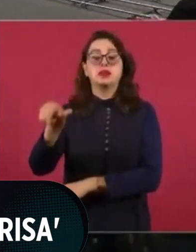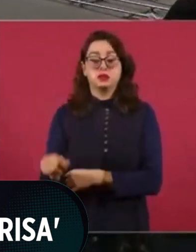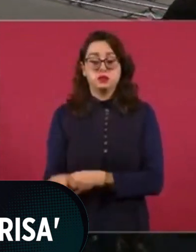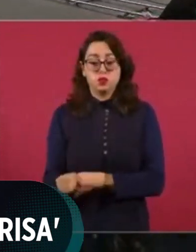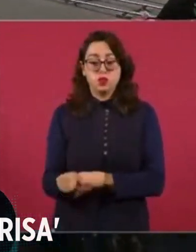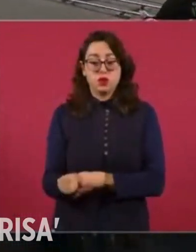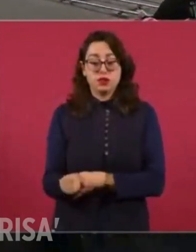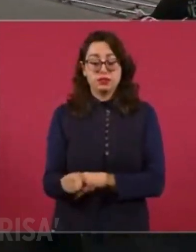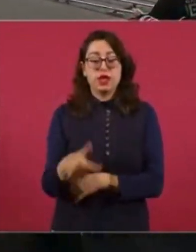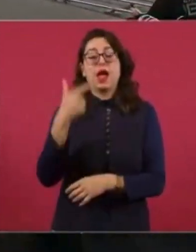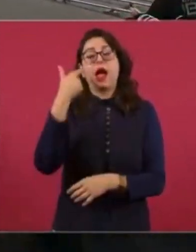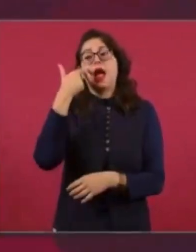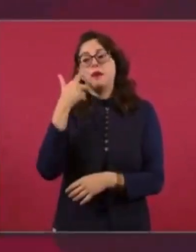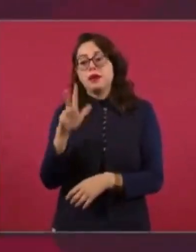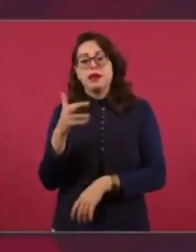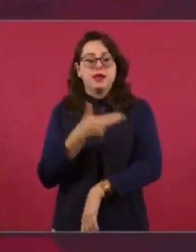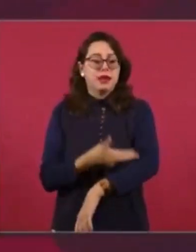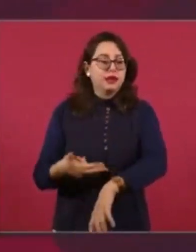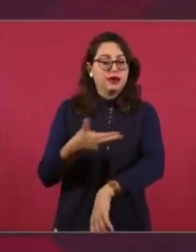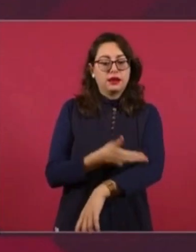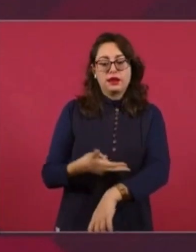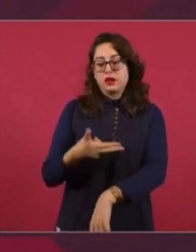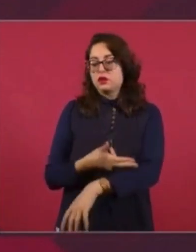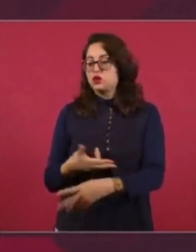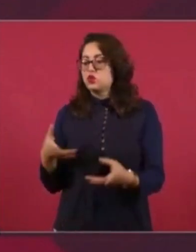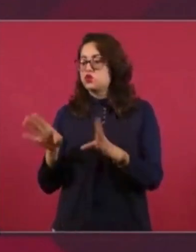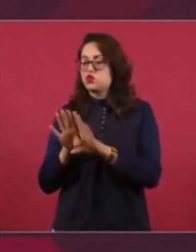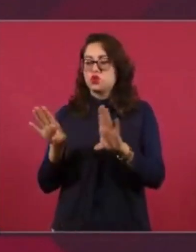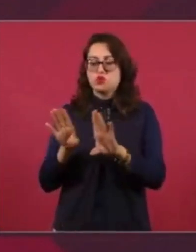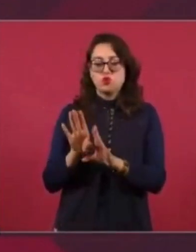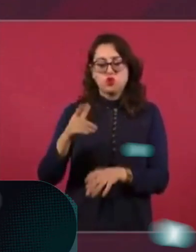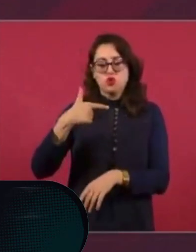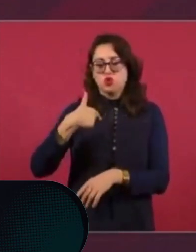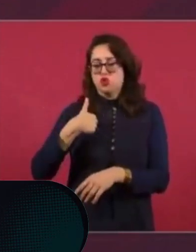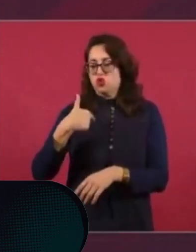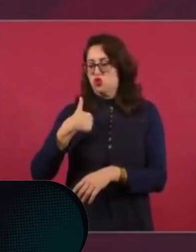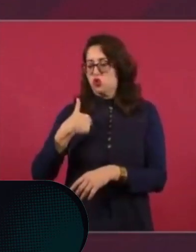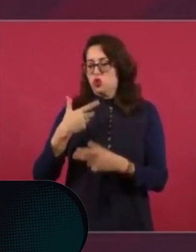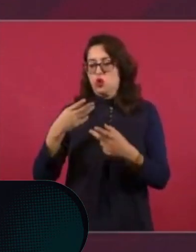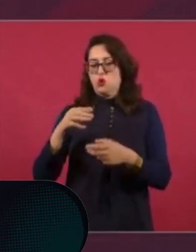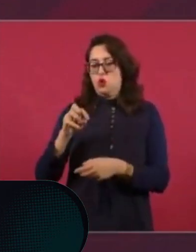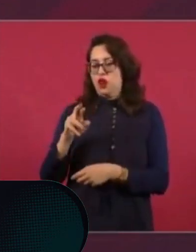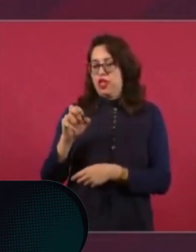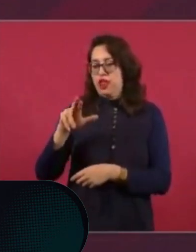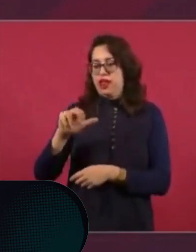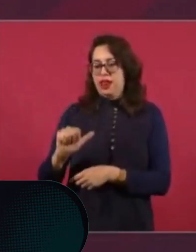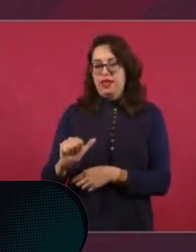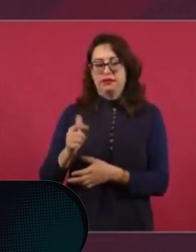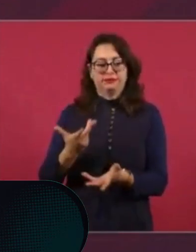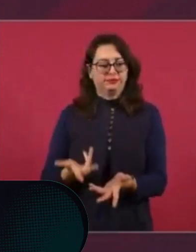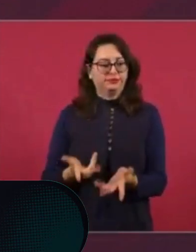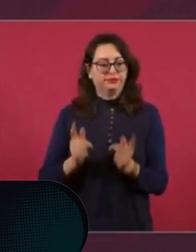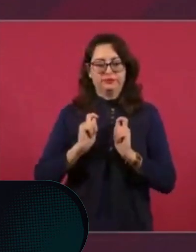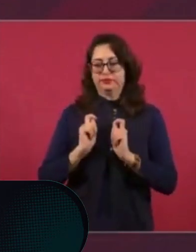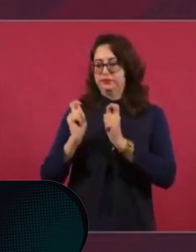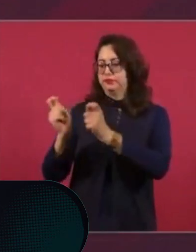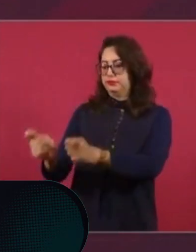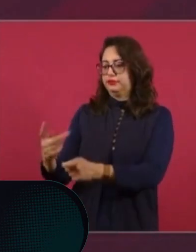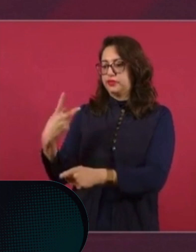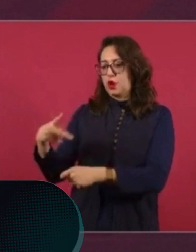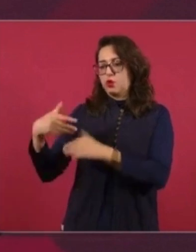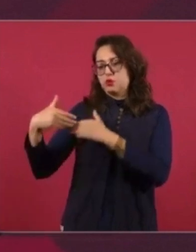cómo le hacemos para ir a